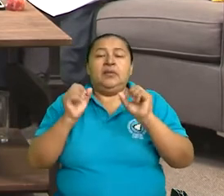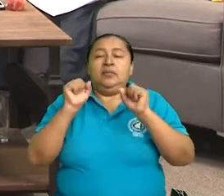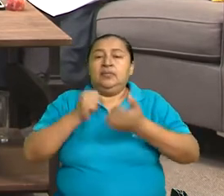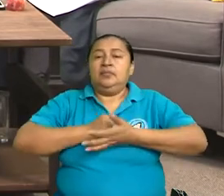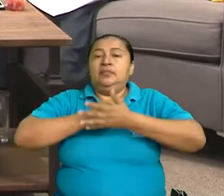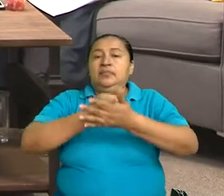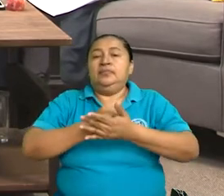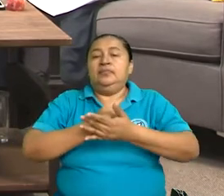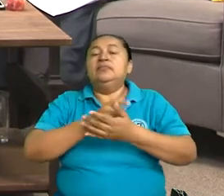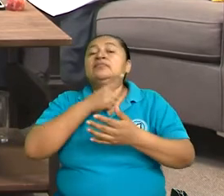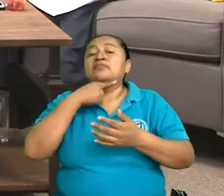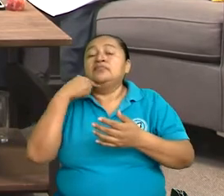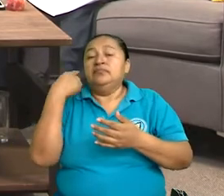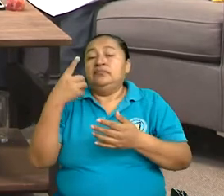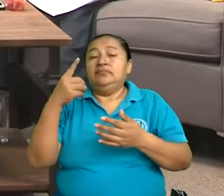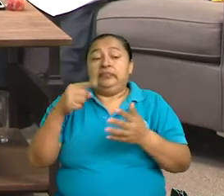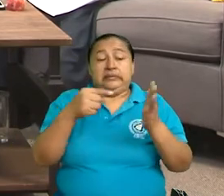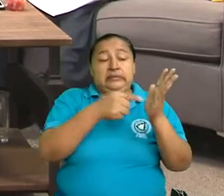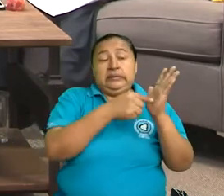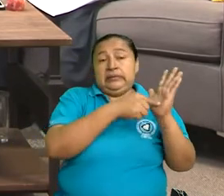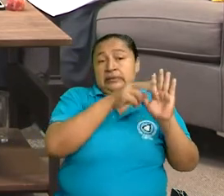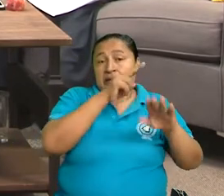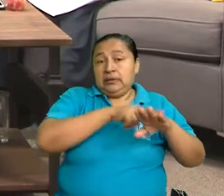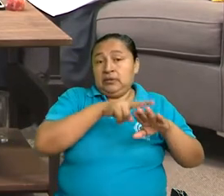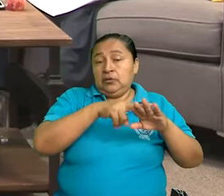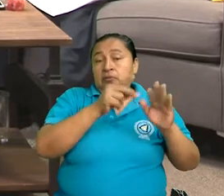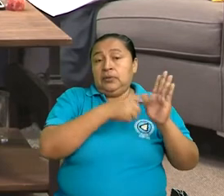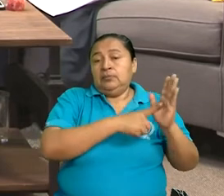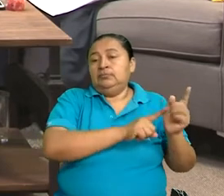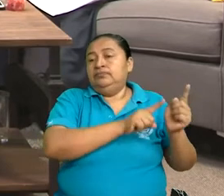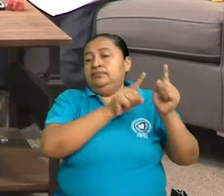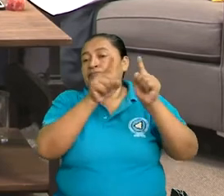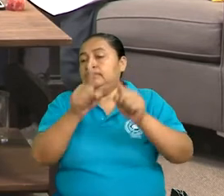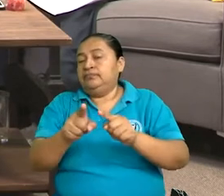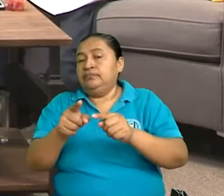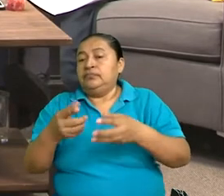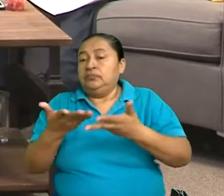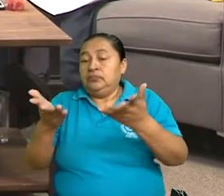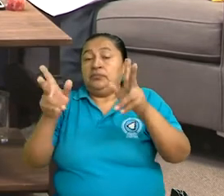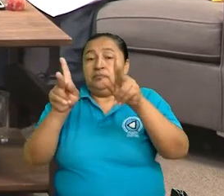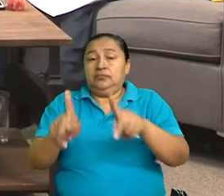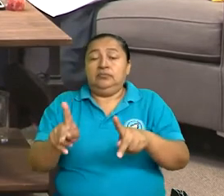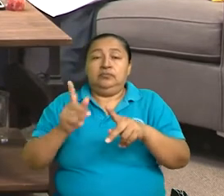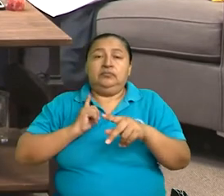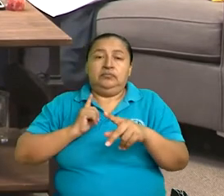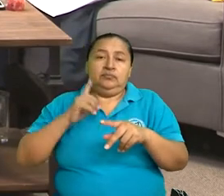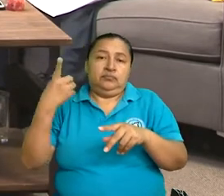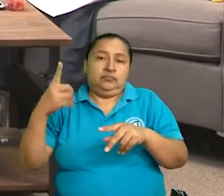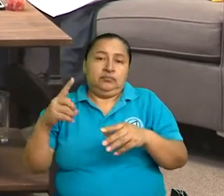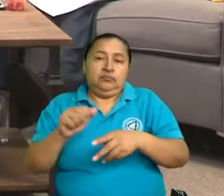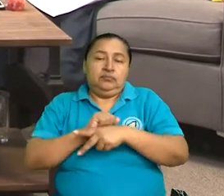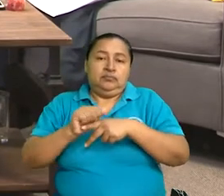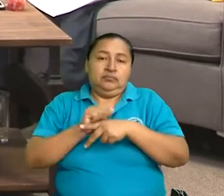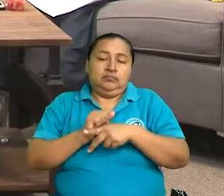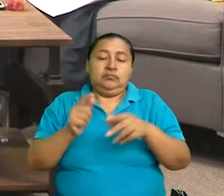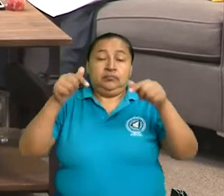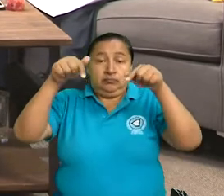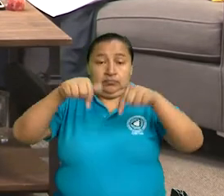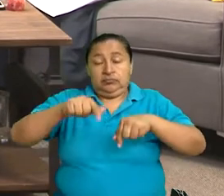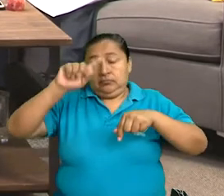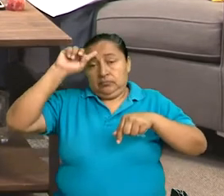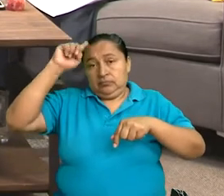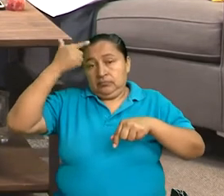que los derechos que están en esas normas jurídicas se encarnen en la población. Este gobierno